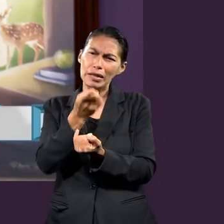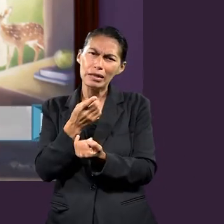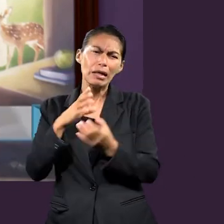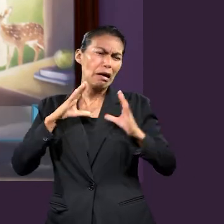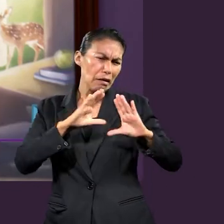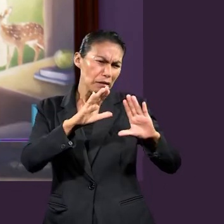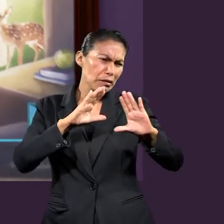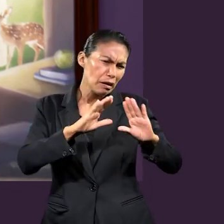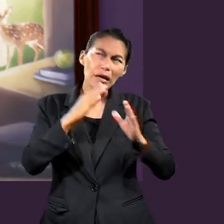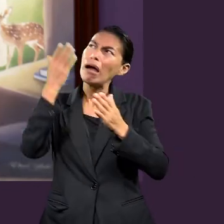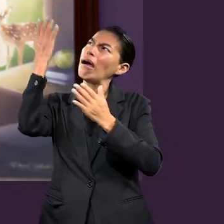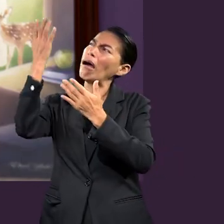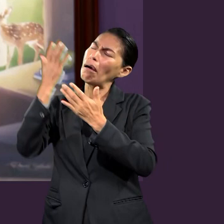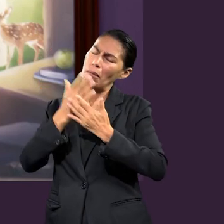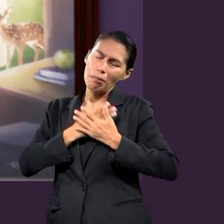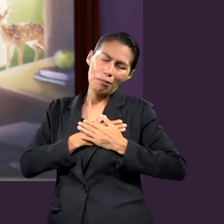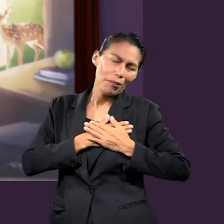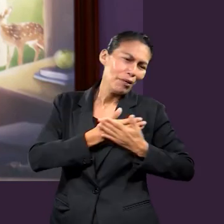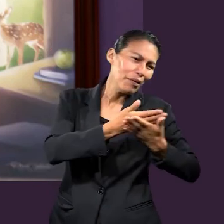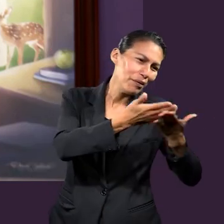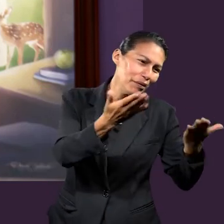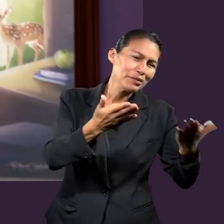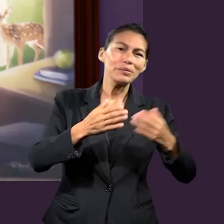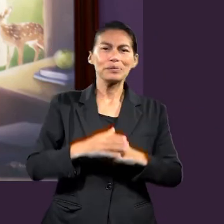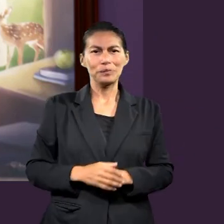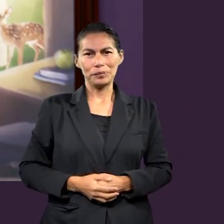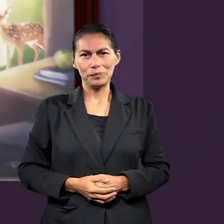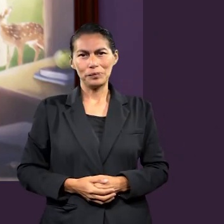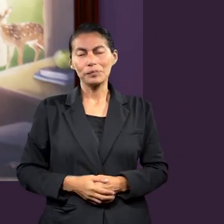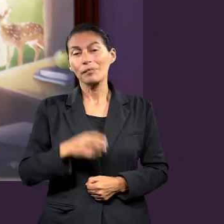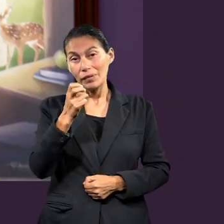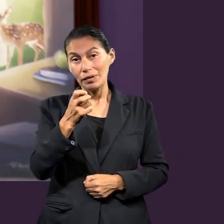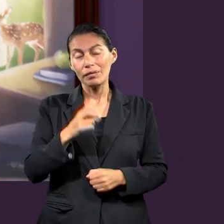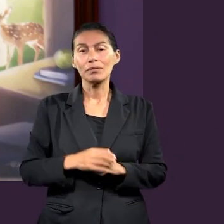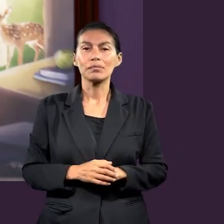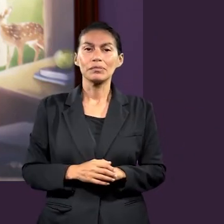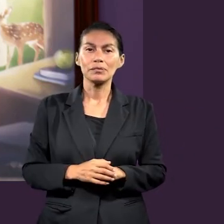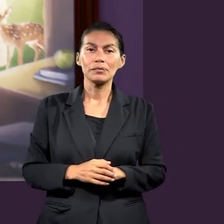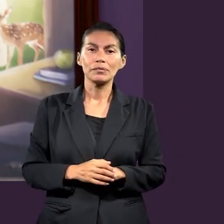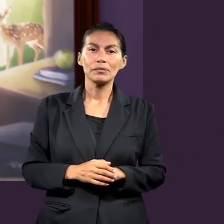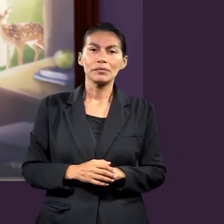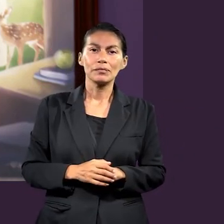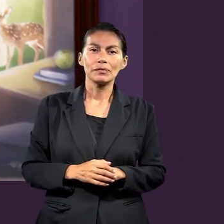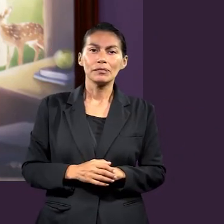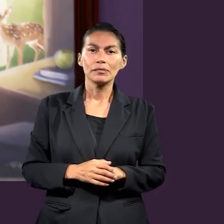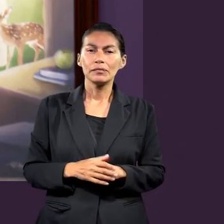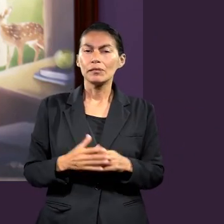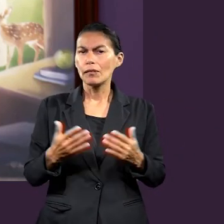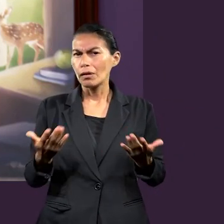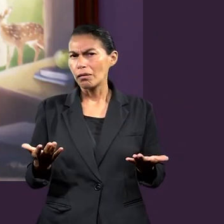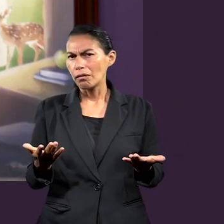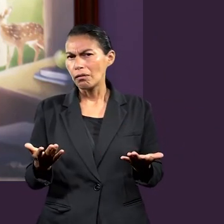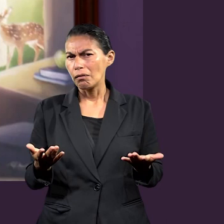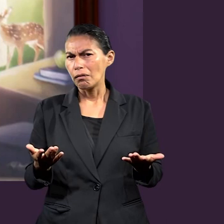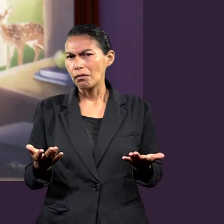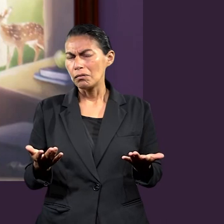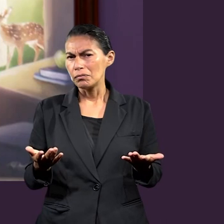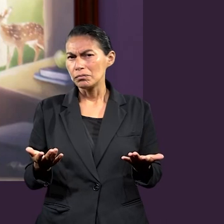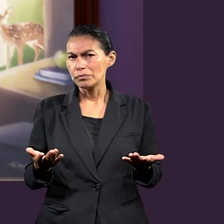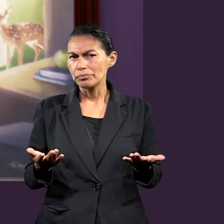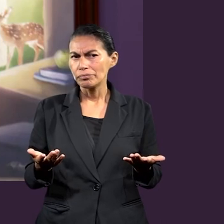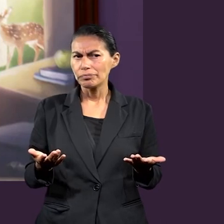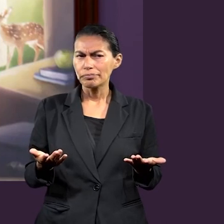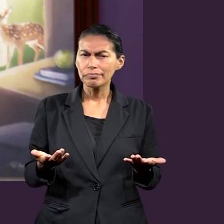positiva de criarlos con disciplina y amonestación del Señor. Entonces, pues es como,